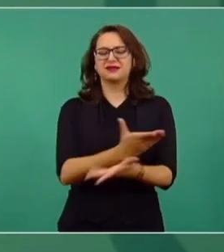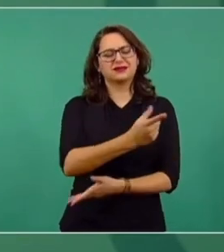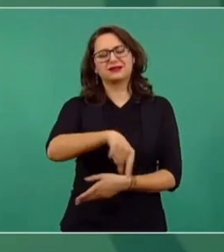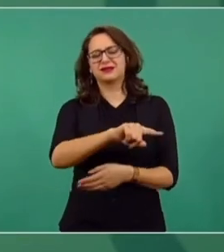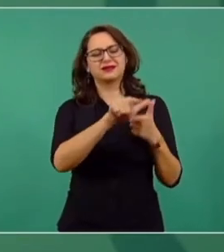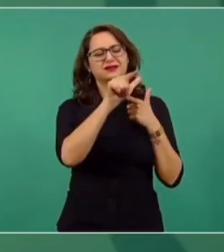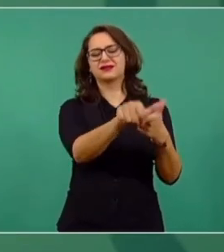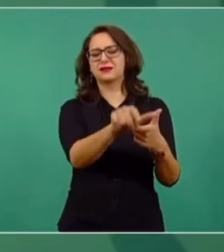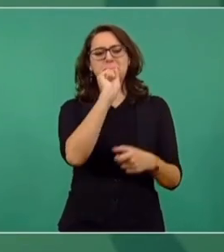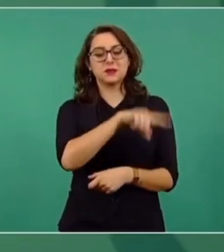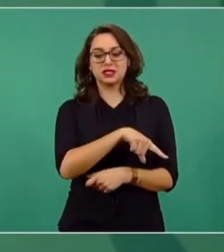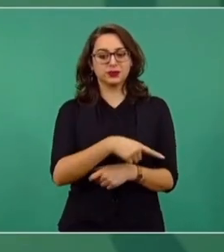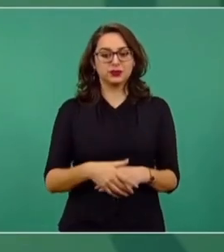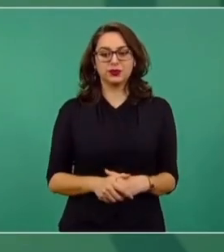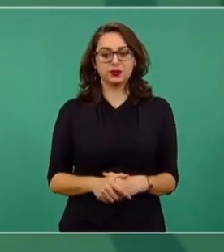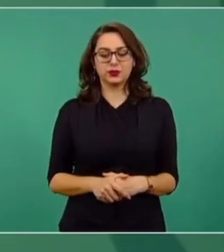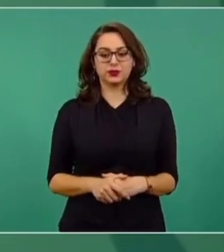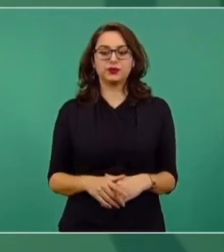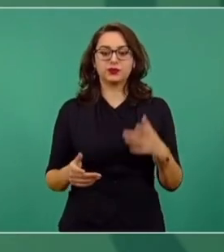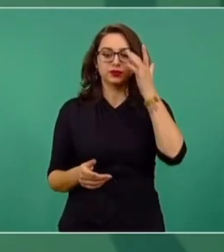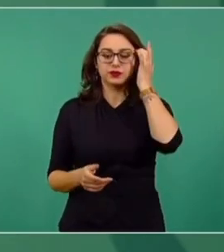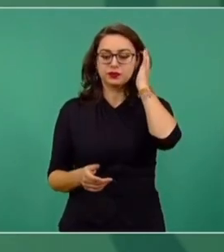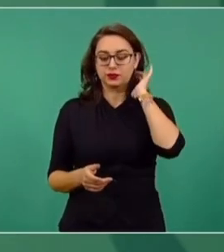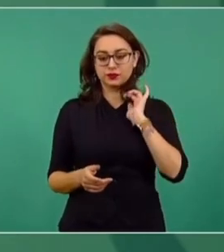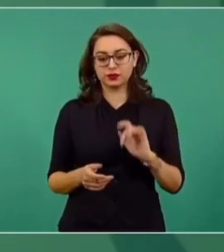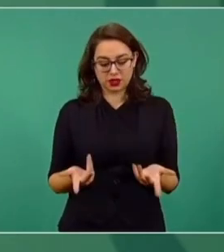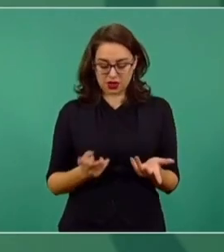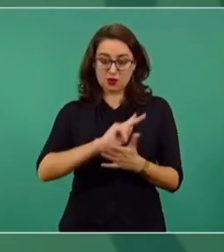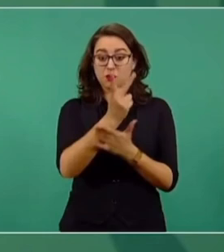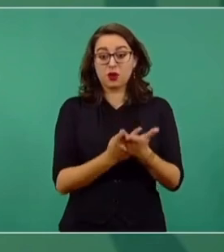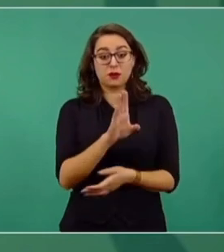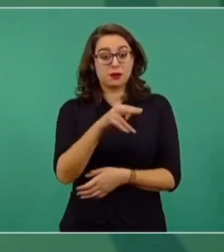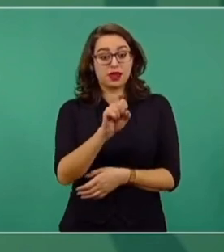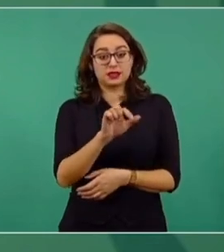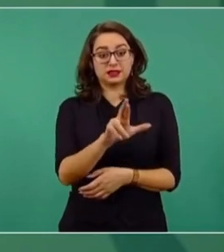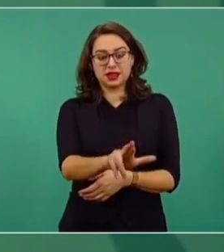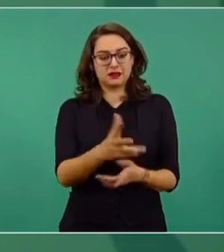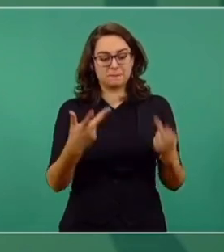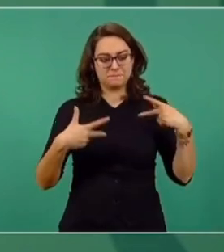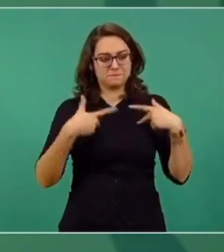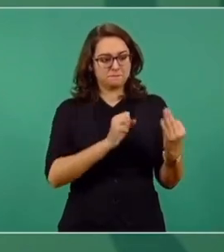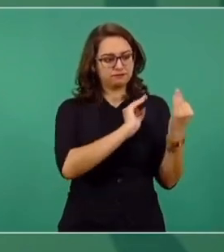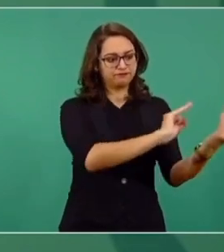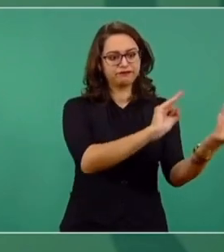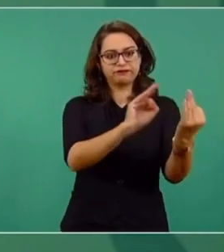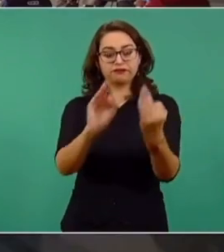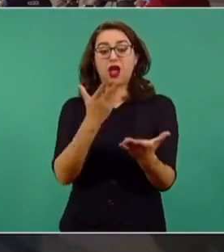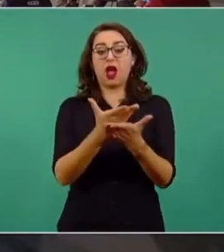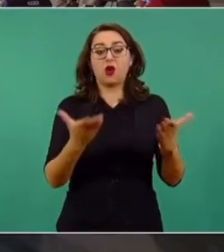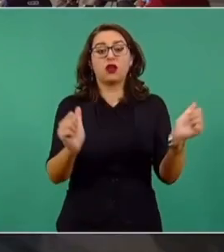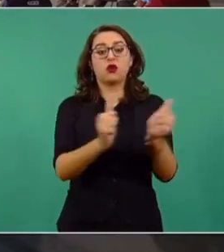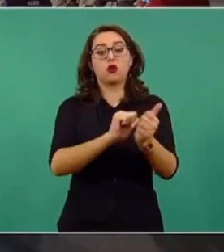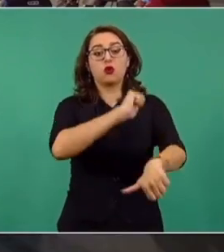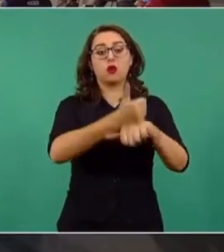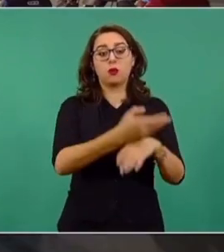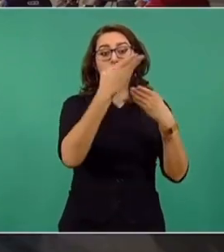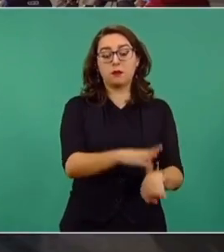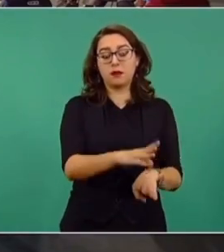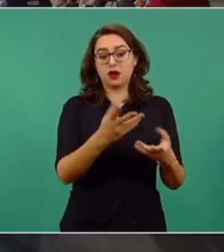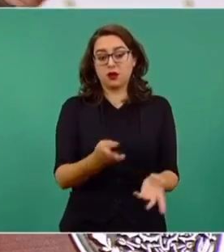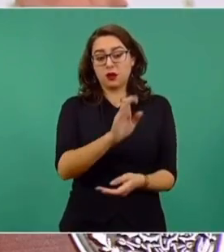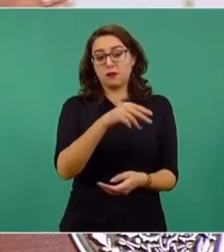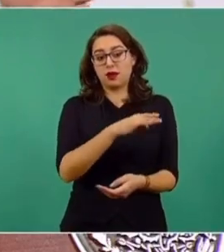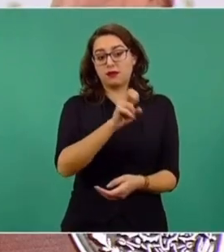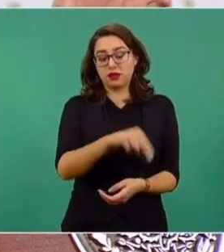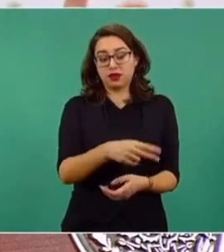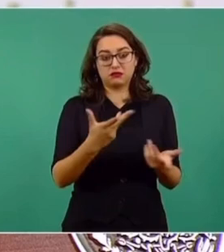se están llevando a cabo de manera directa. Y ahora que vamos a tener los bancos o las sucursales